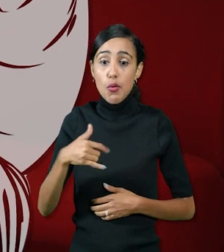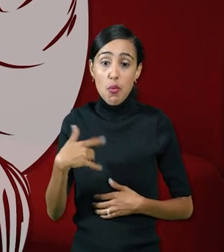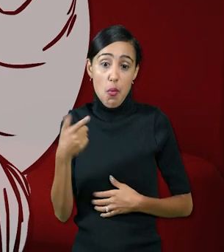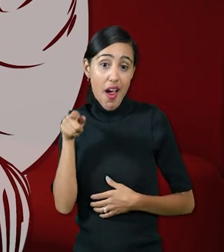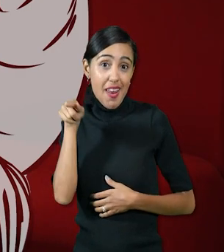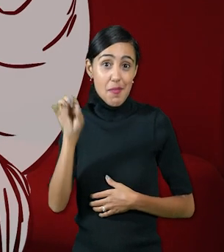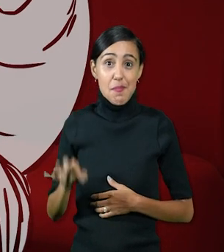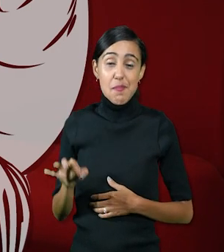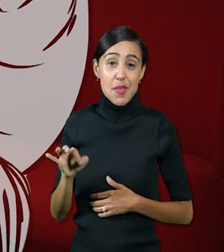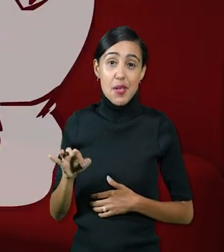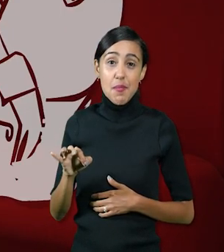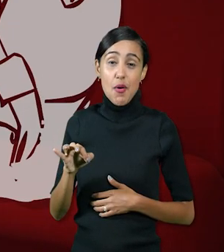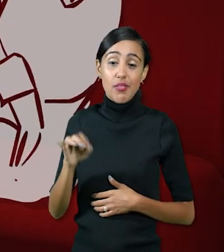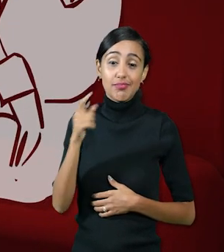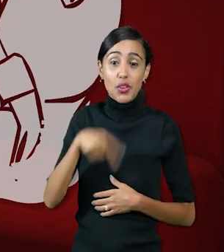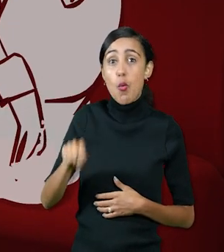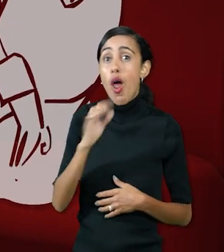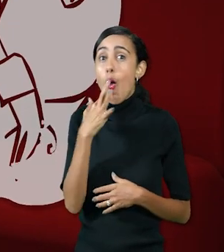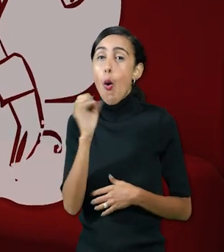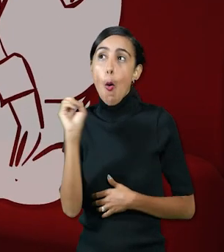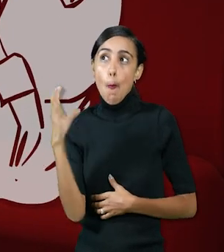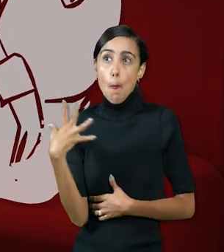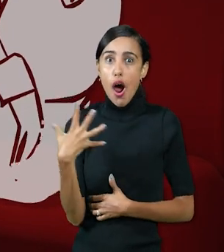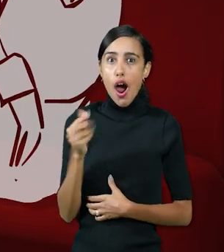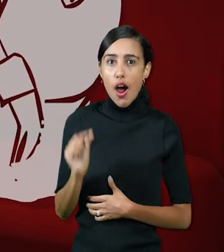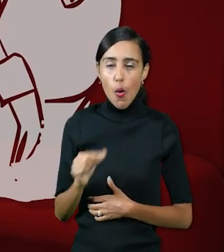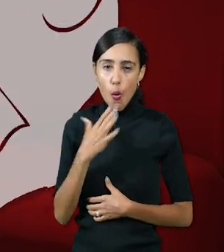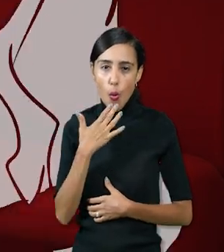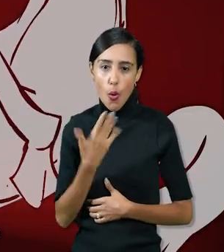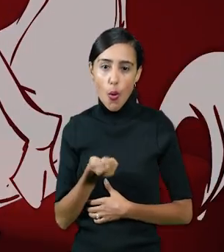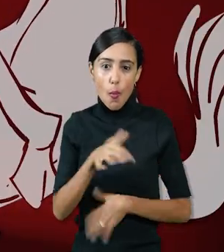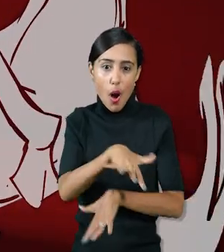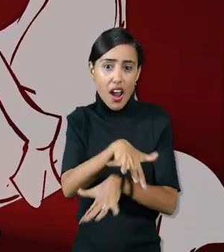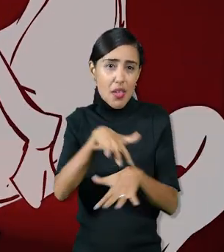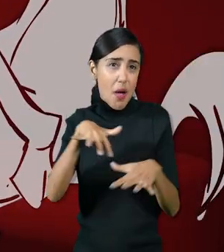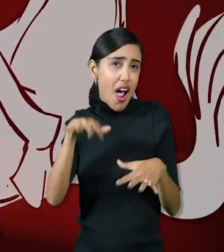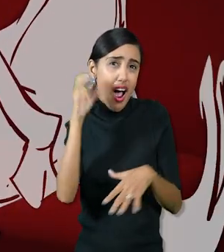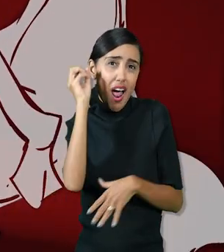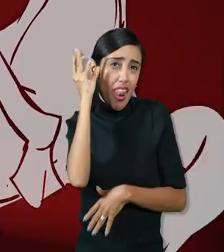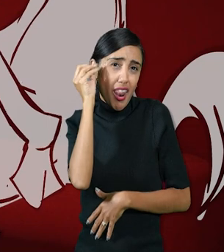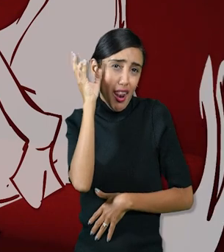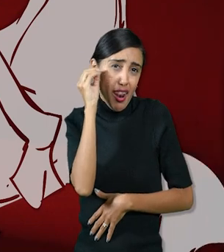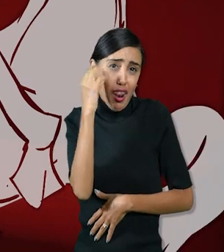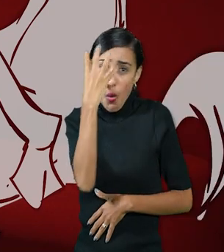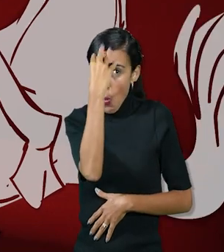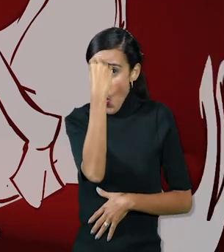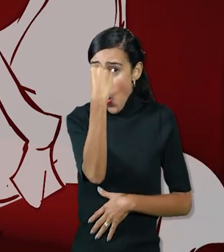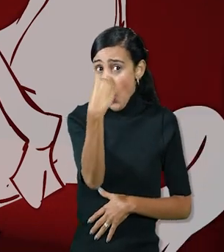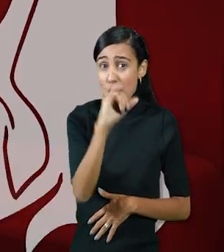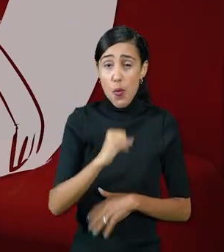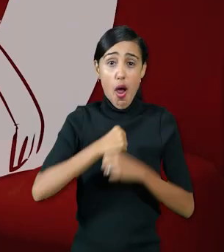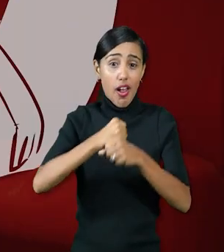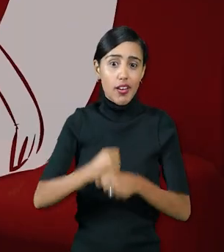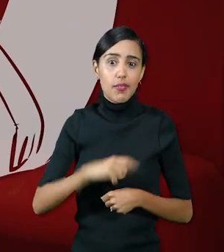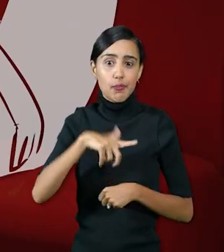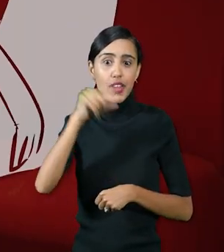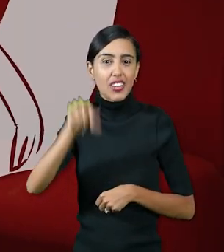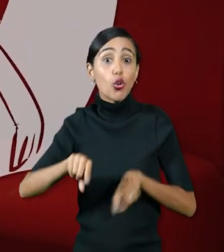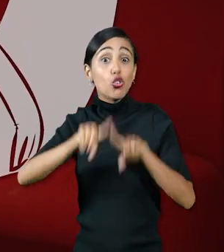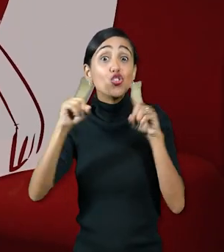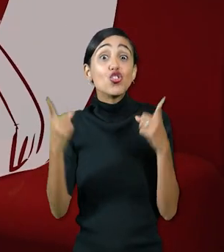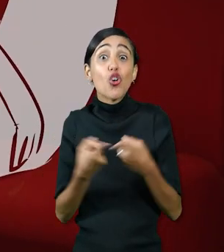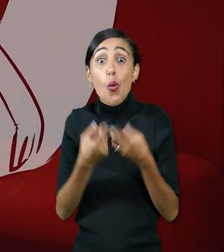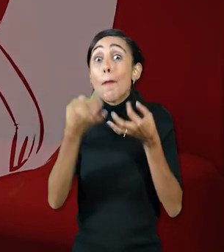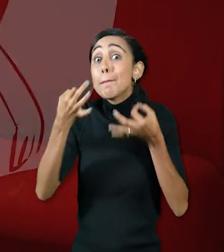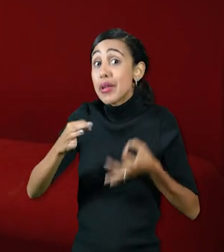o un genio de la lámpara o un animal fabuloso un unicornio un actor que tenga que hacer todos esos papeles